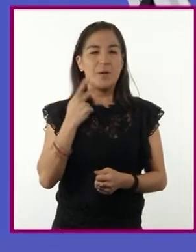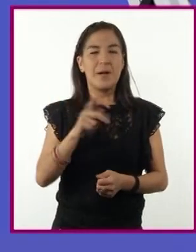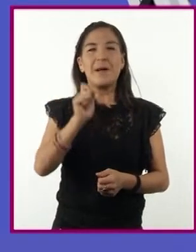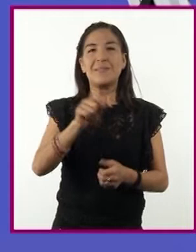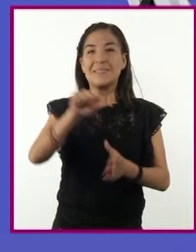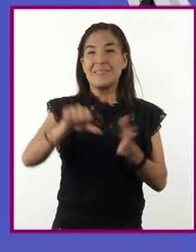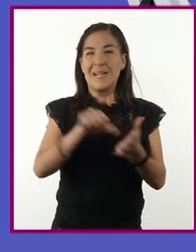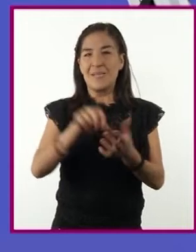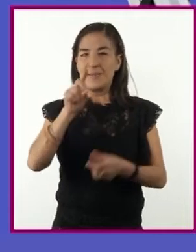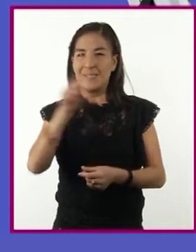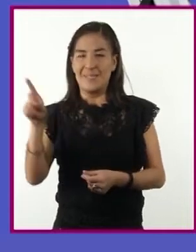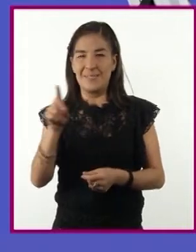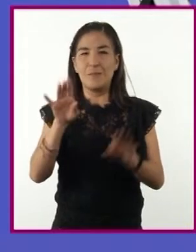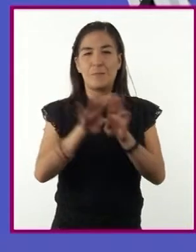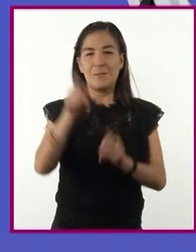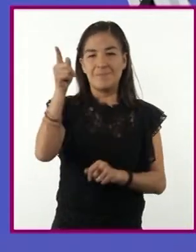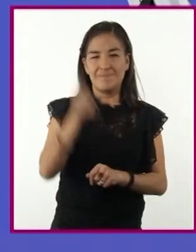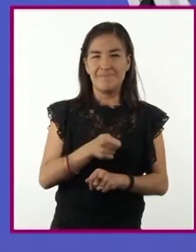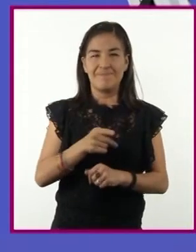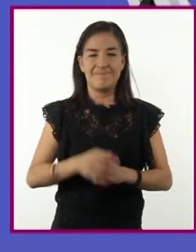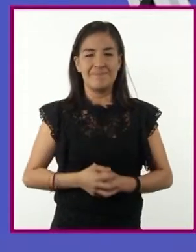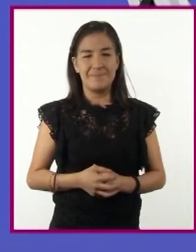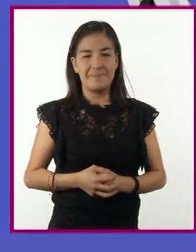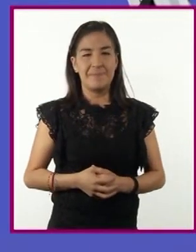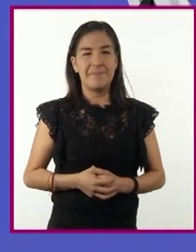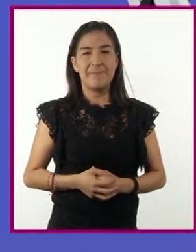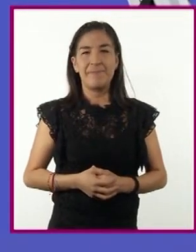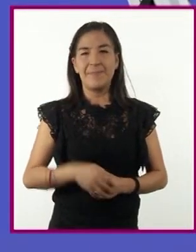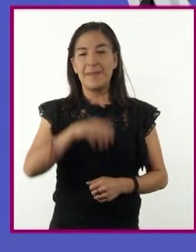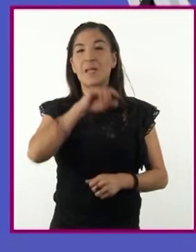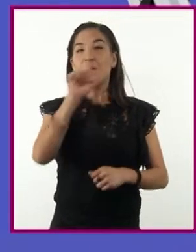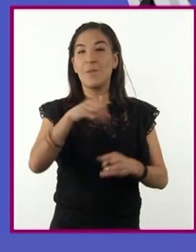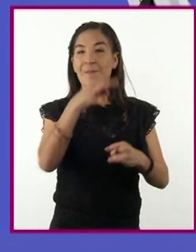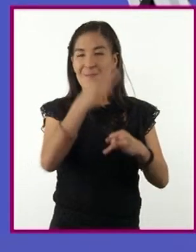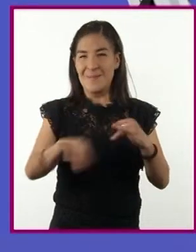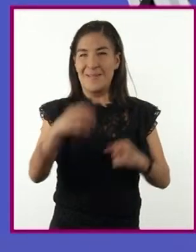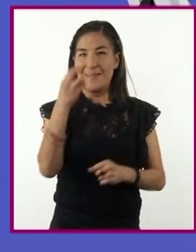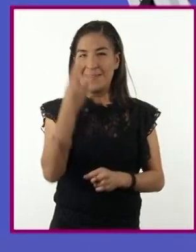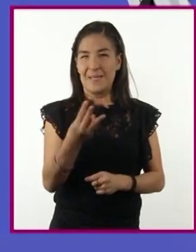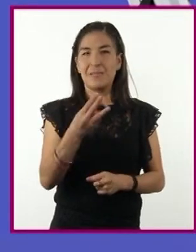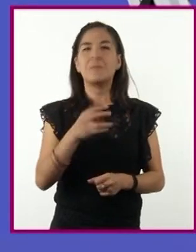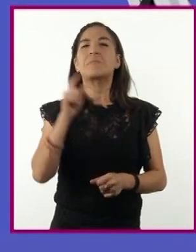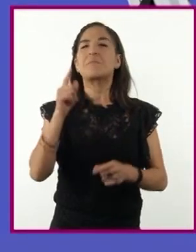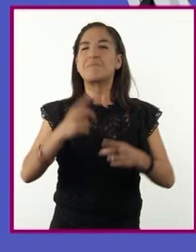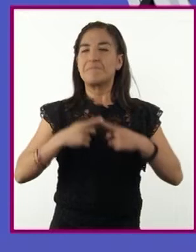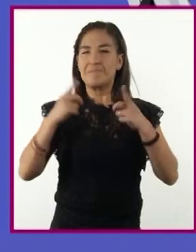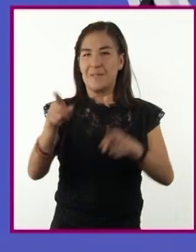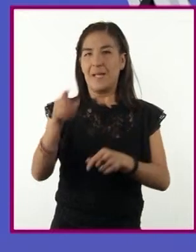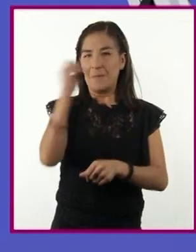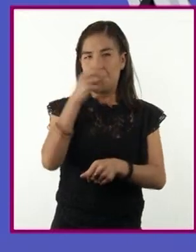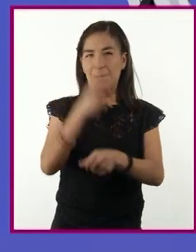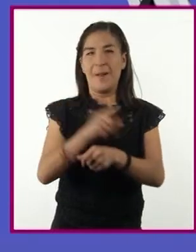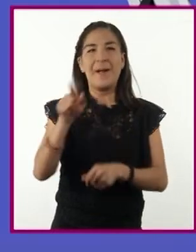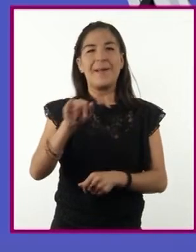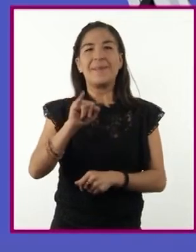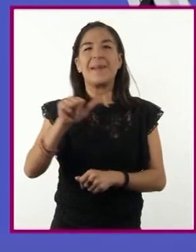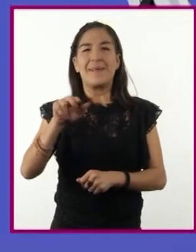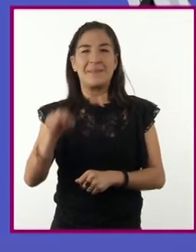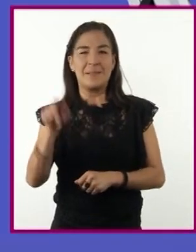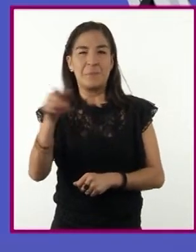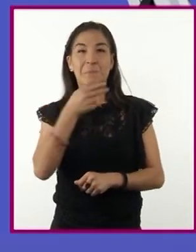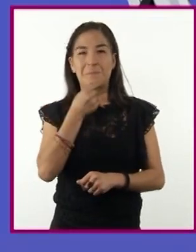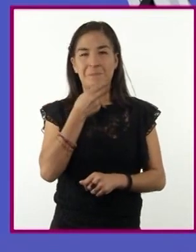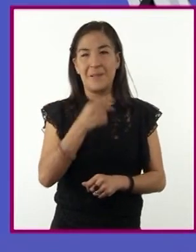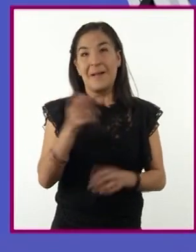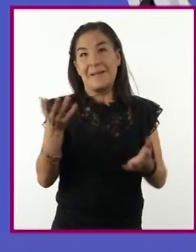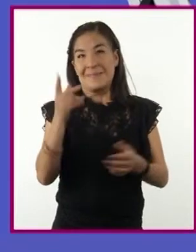la derecha en diagonal. Y para las tres que nos faltan, demos oportunidad a Ian. Esperemos que no haya